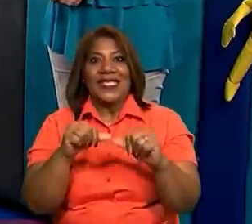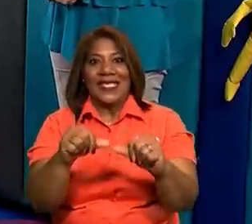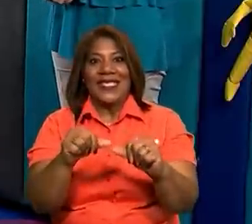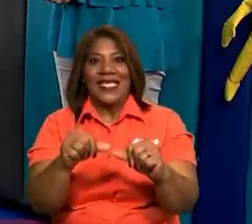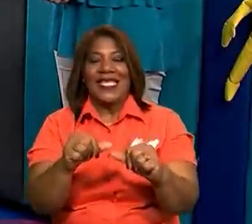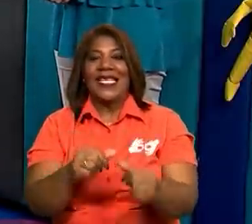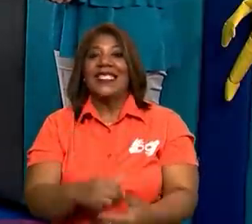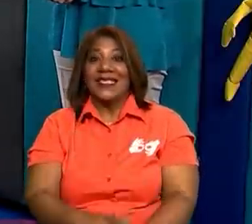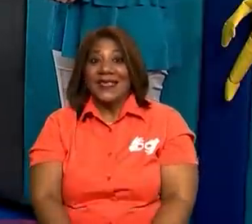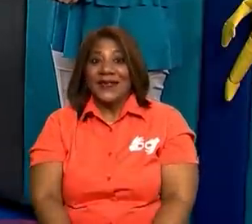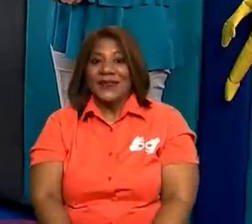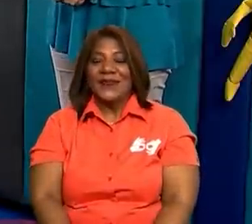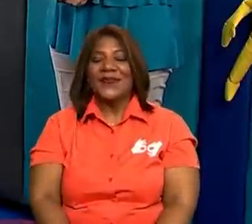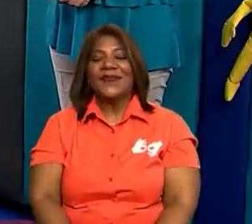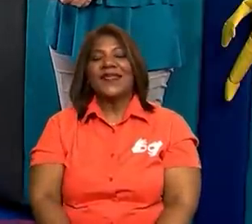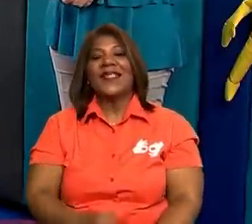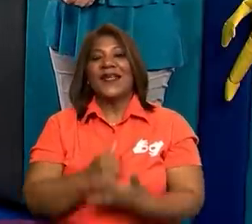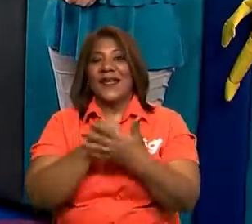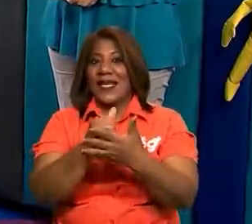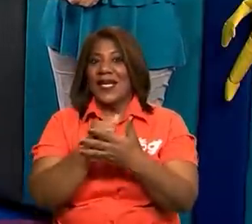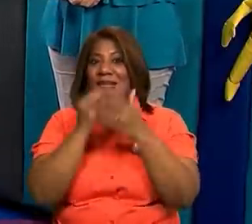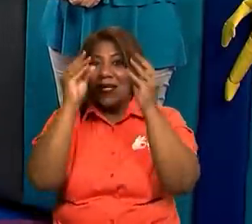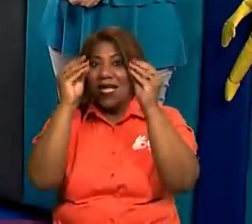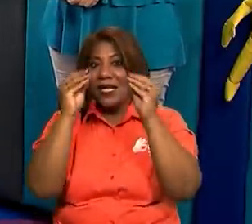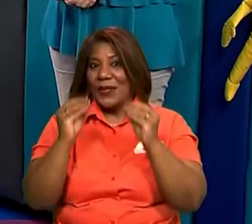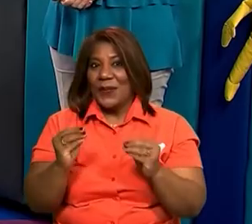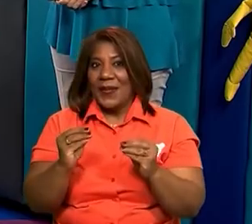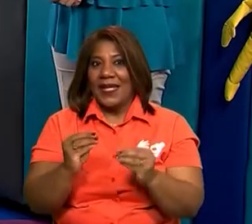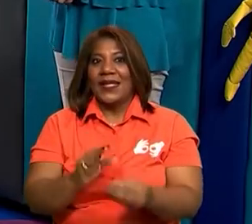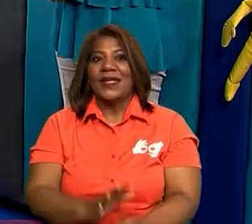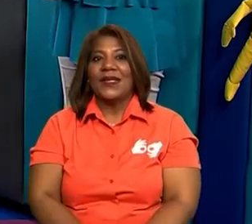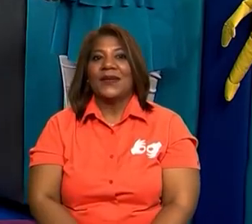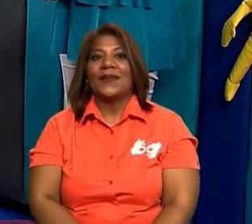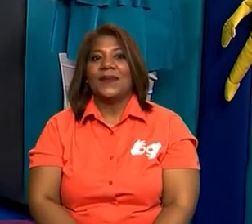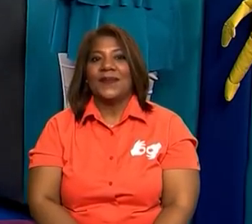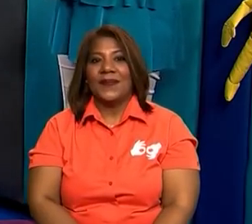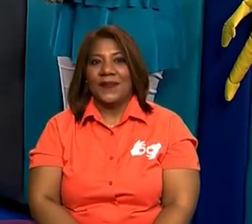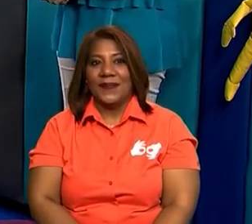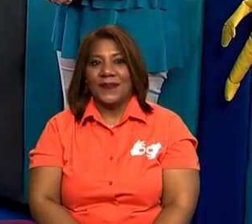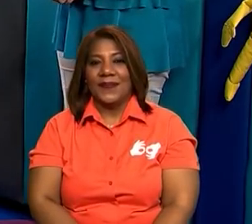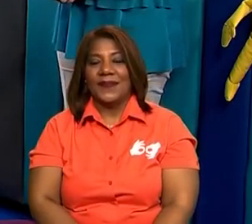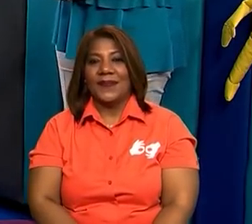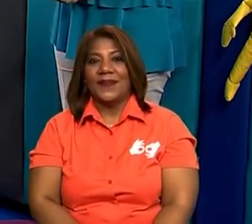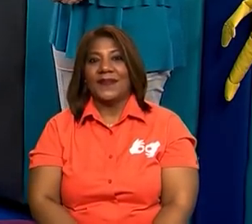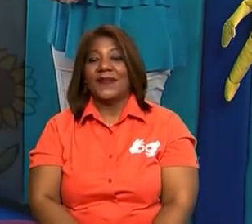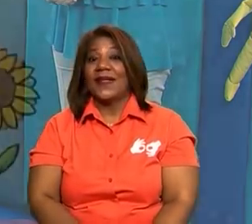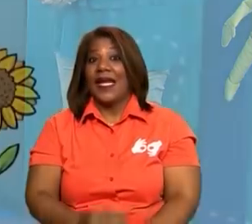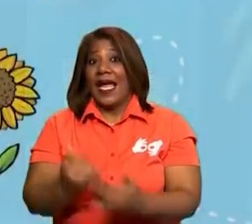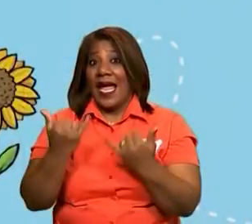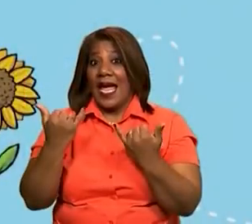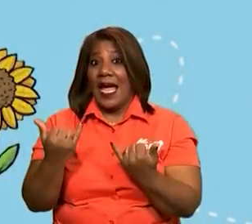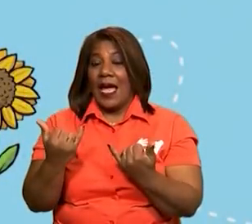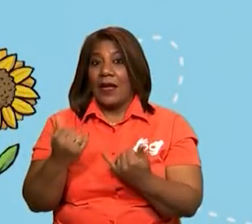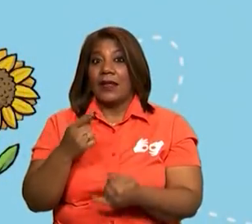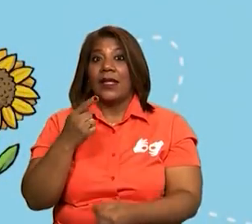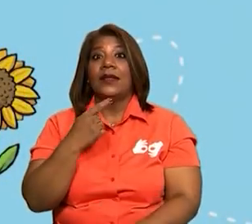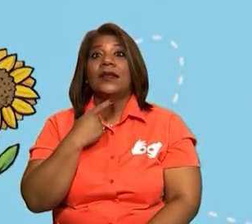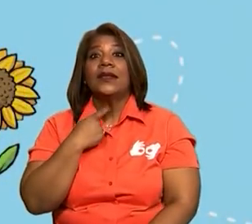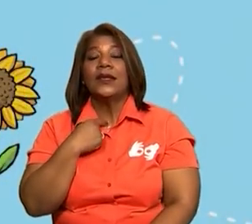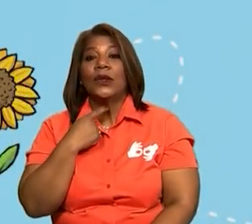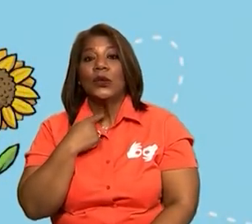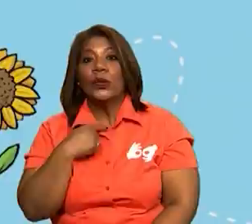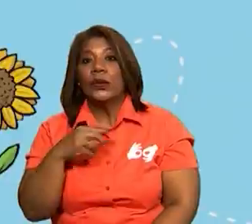con la ayuda de su docente o sus padres de familia. Muy bien, maestra Tamara, ¿a usted le gustan las rimas?